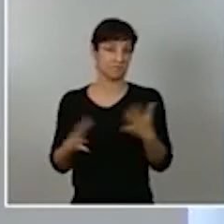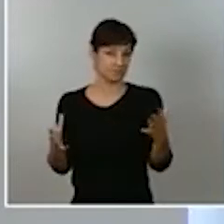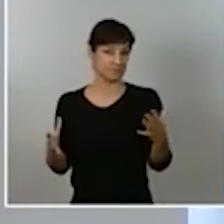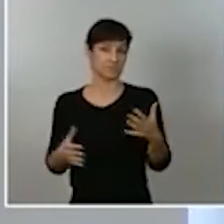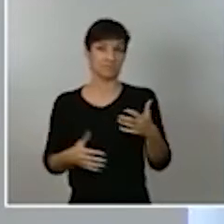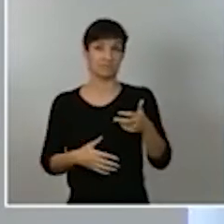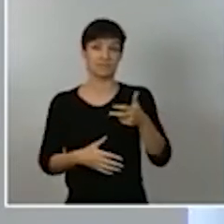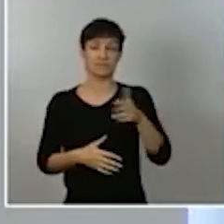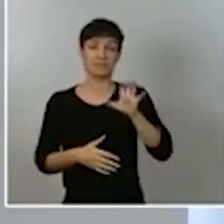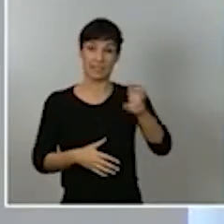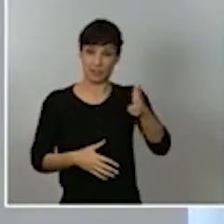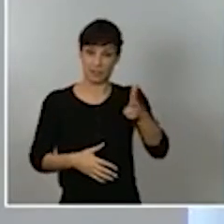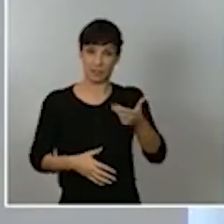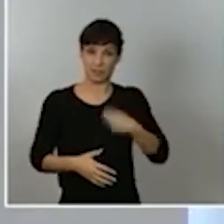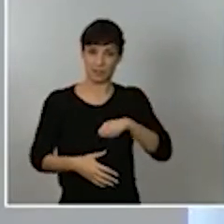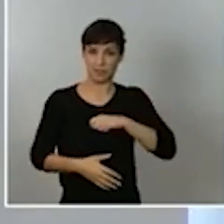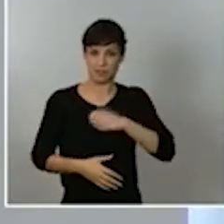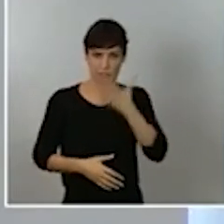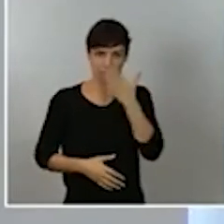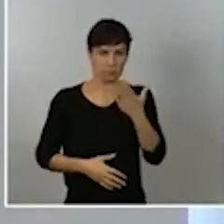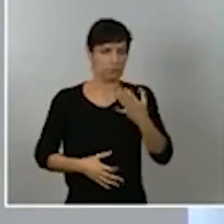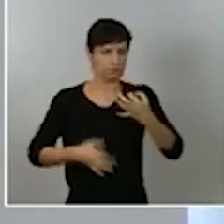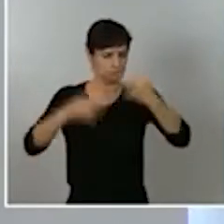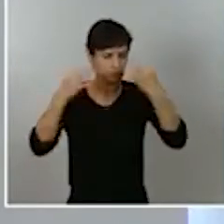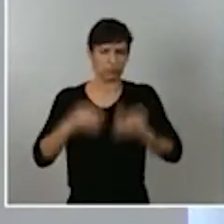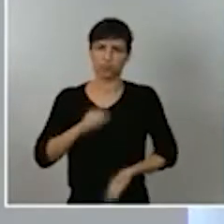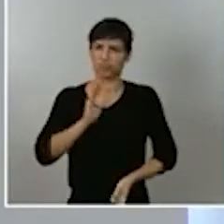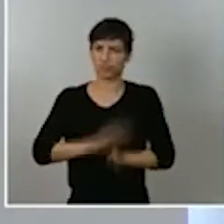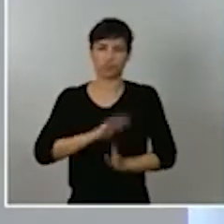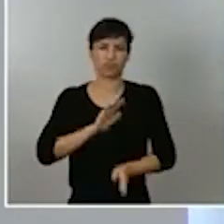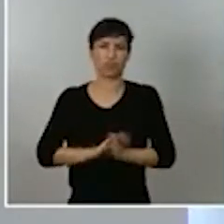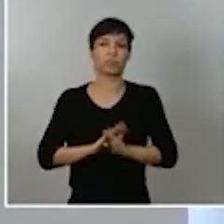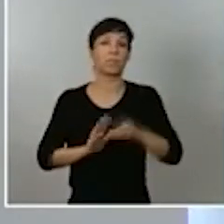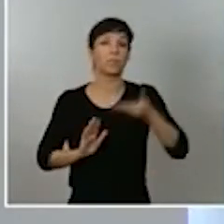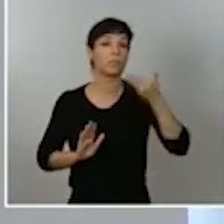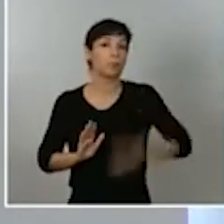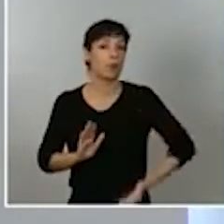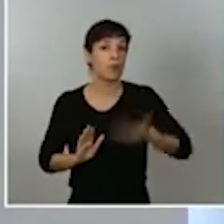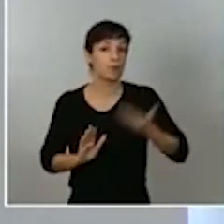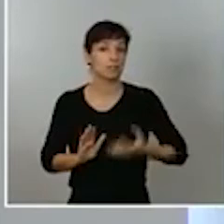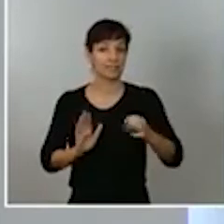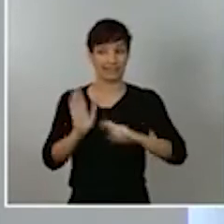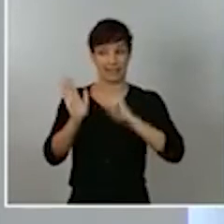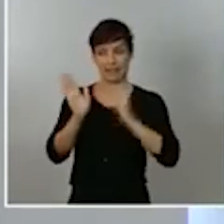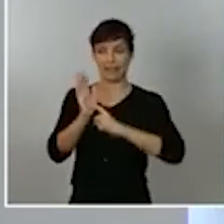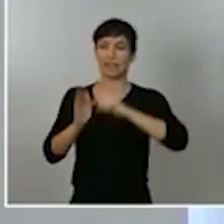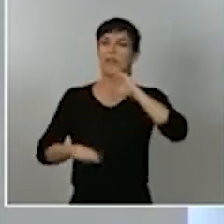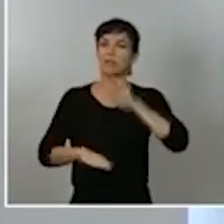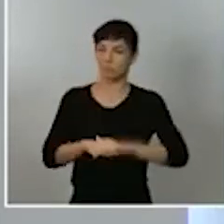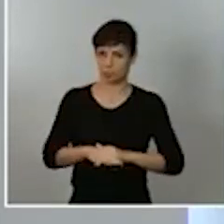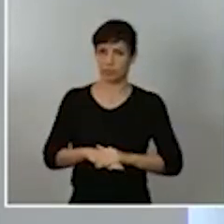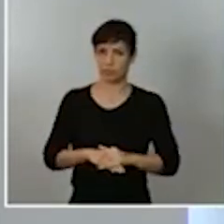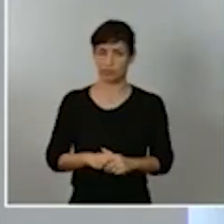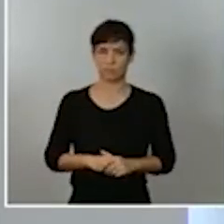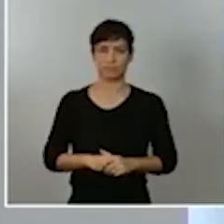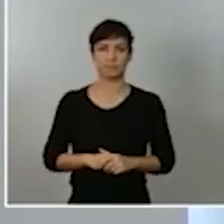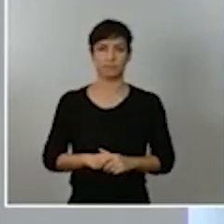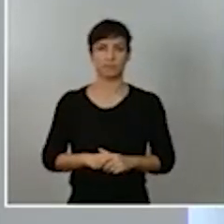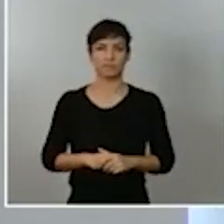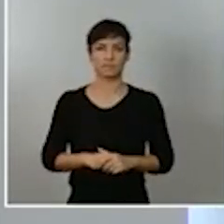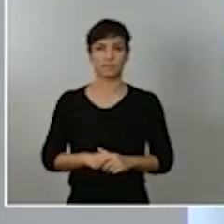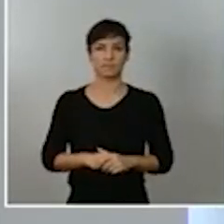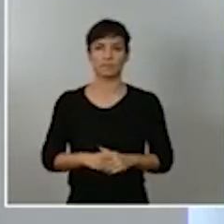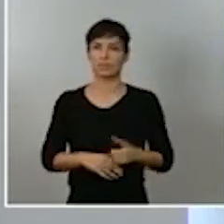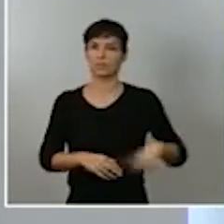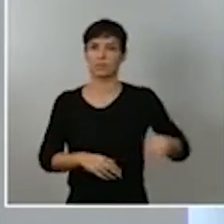está absolutamente vigente. Lo importante es cumplir la ley. Todos estamos con el principio general